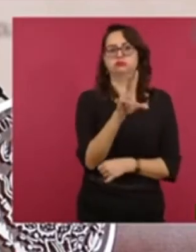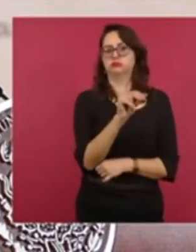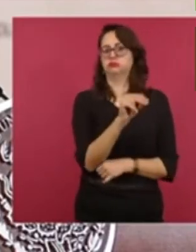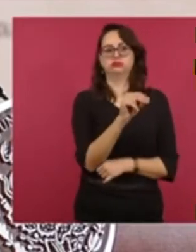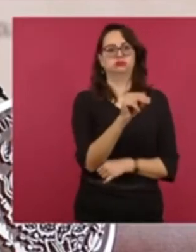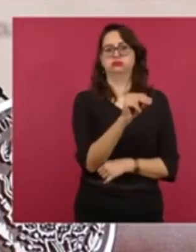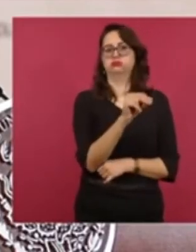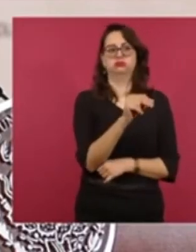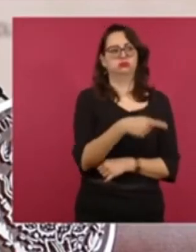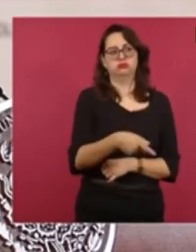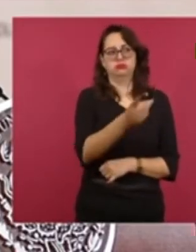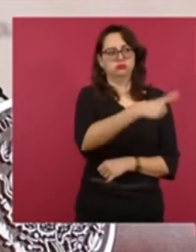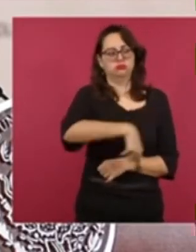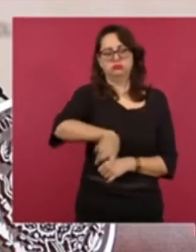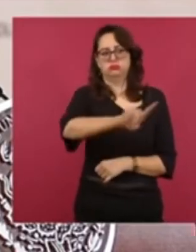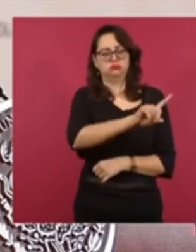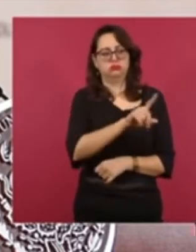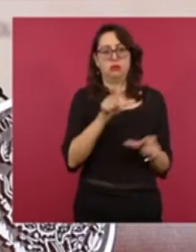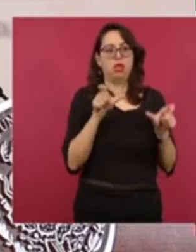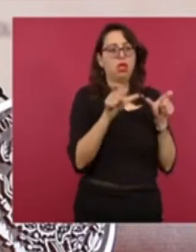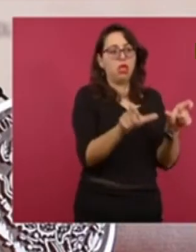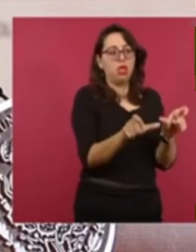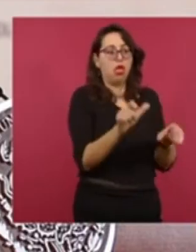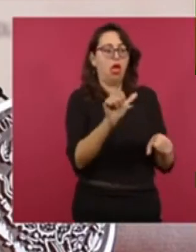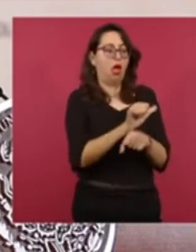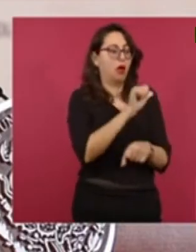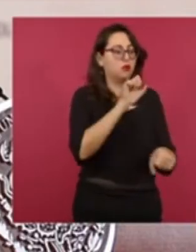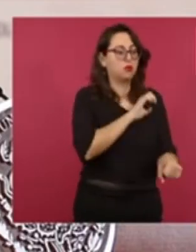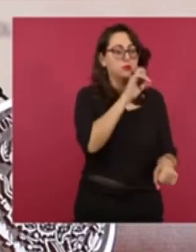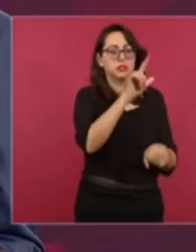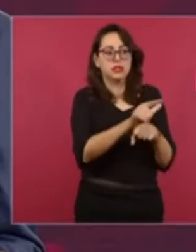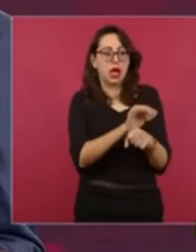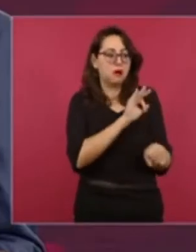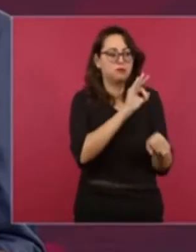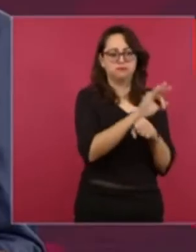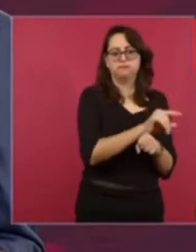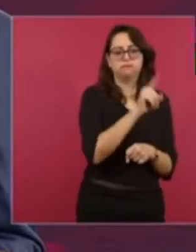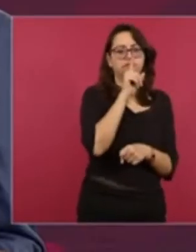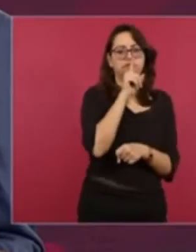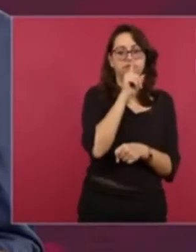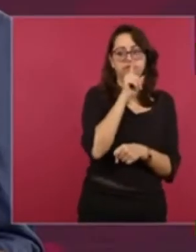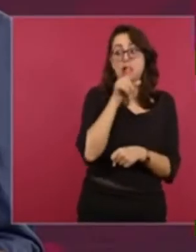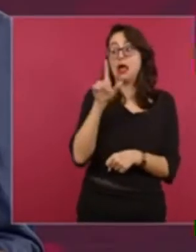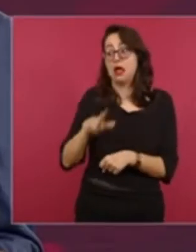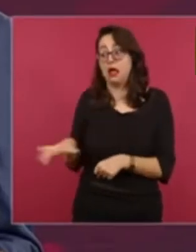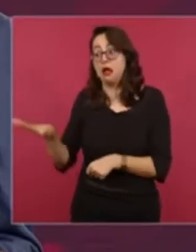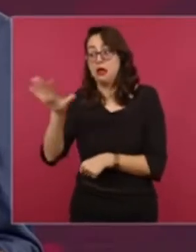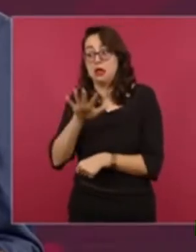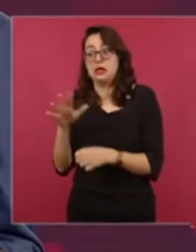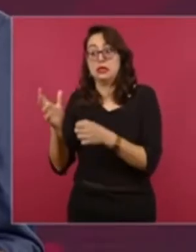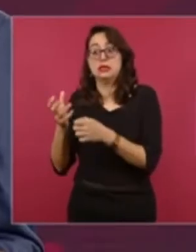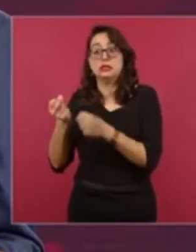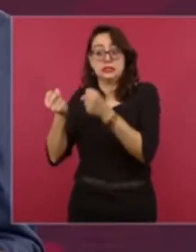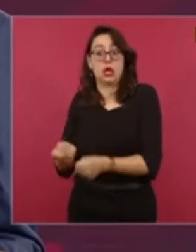en tareas de seguridad tienen protección.